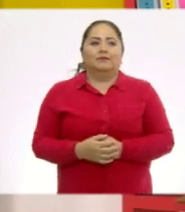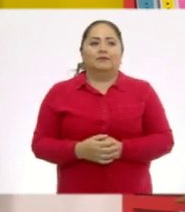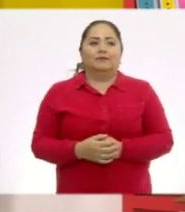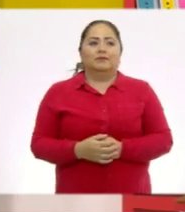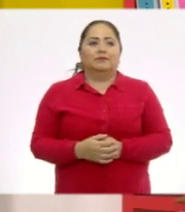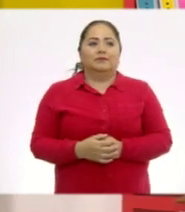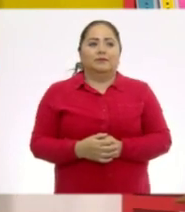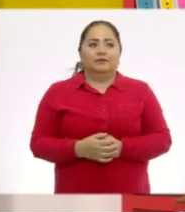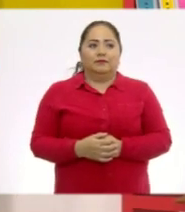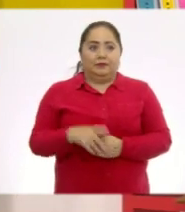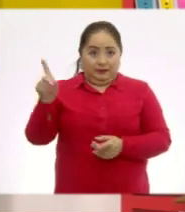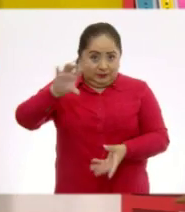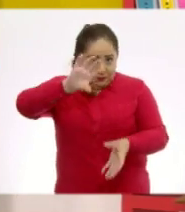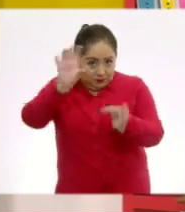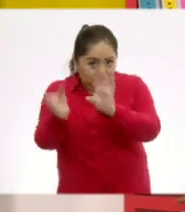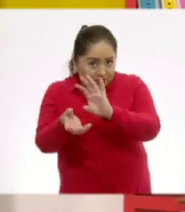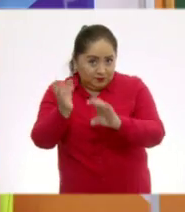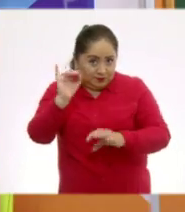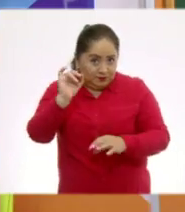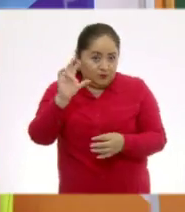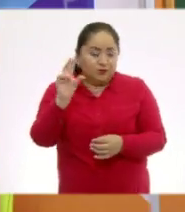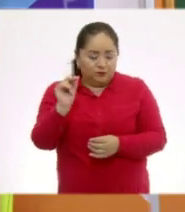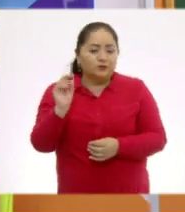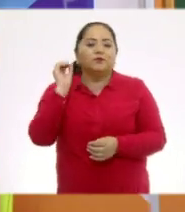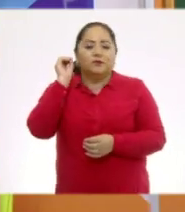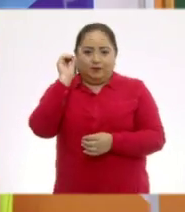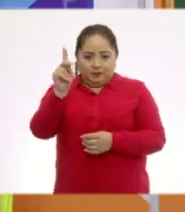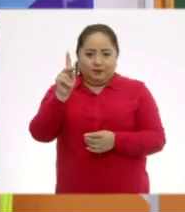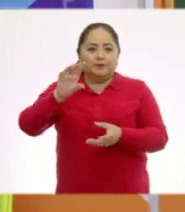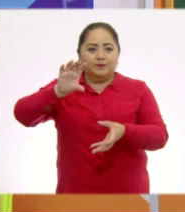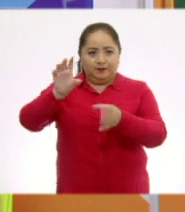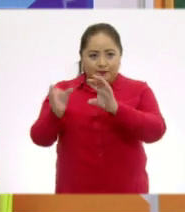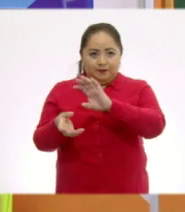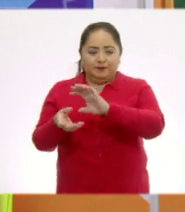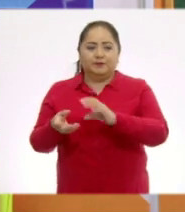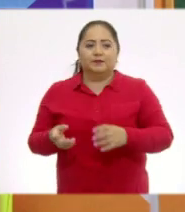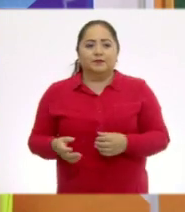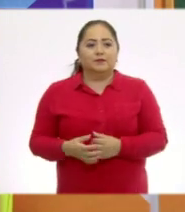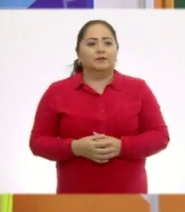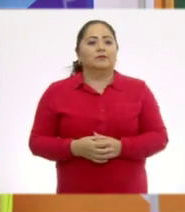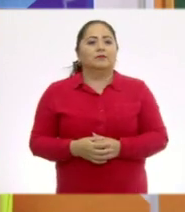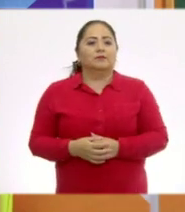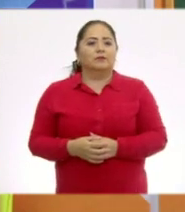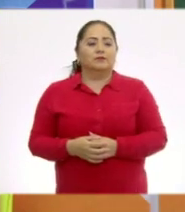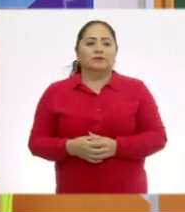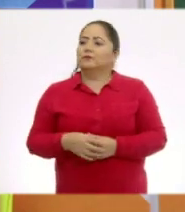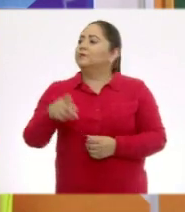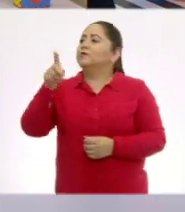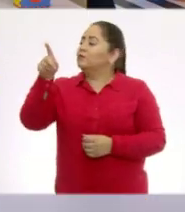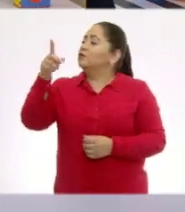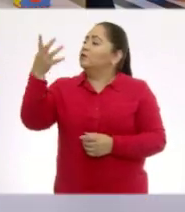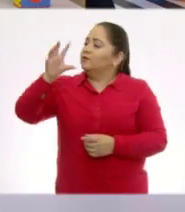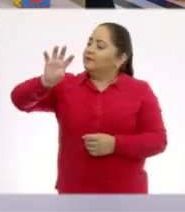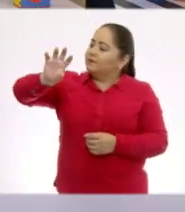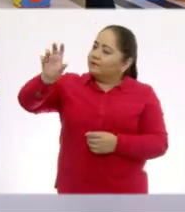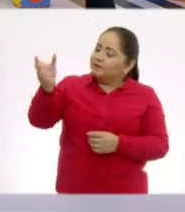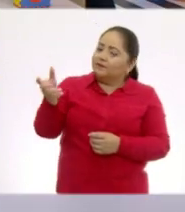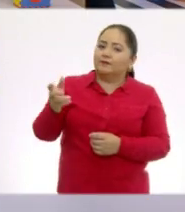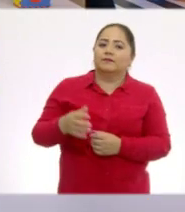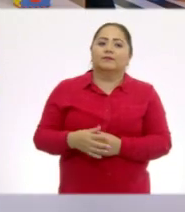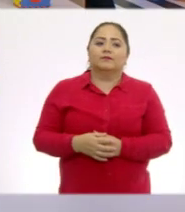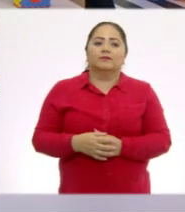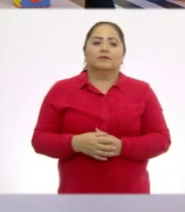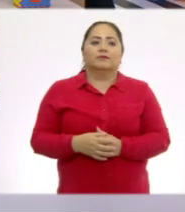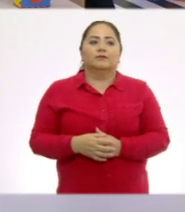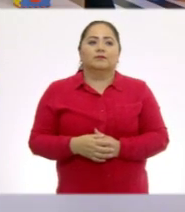no. ¿Qué? ¿Lo volteé? Sí, que lo volteé. Ok, que lo voltees. Así. Listo. Que lo... No, que le des la vuelta me parece ser... Que le dé